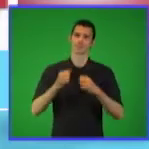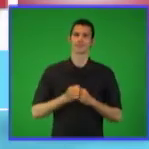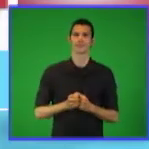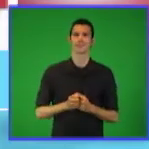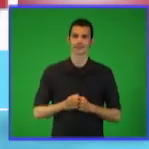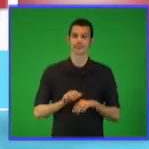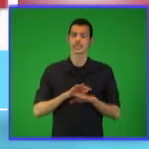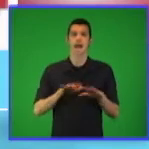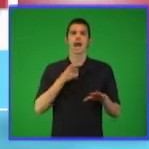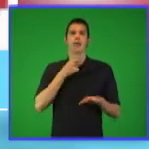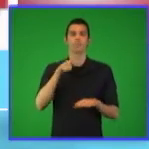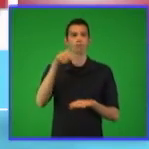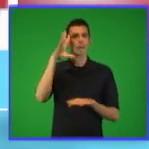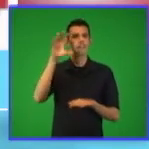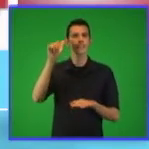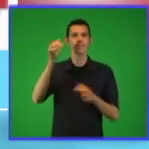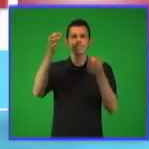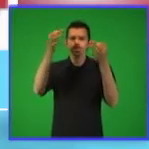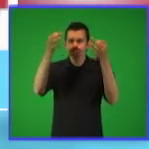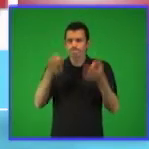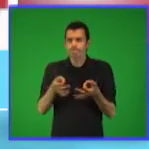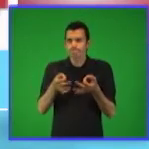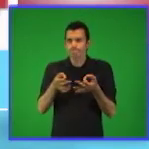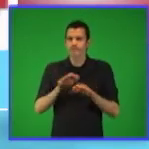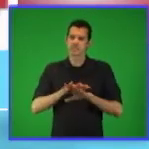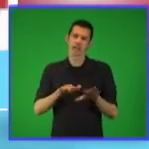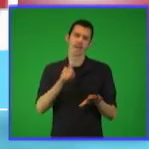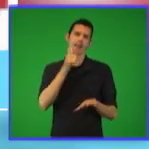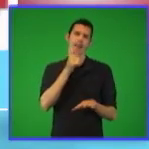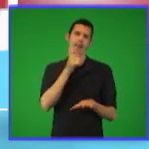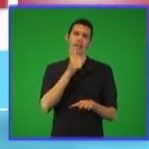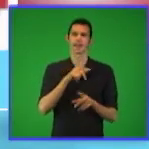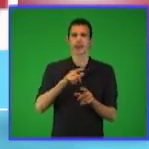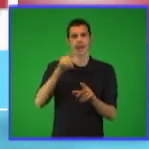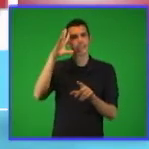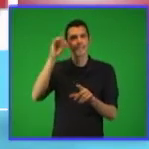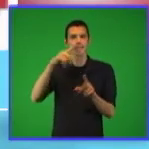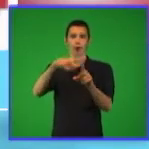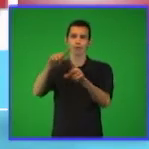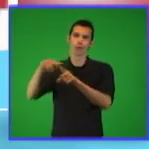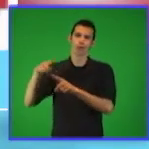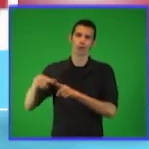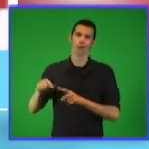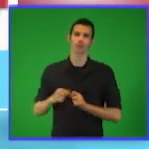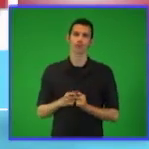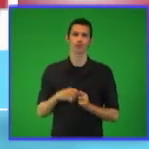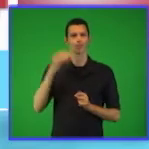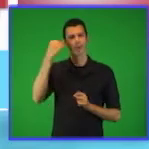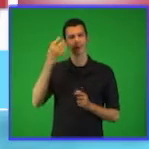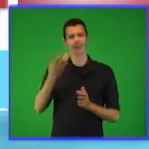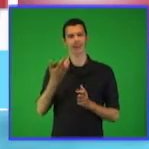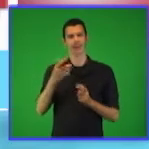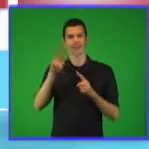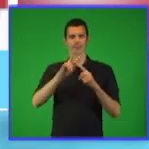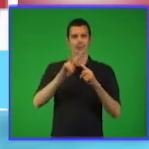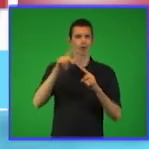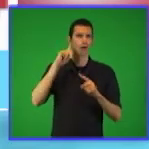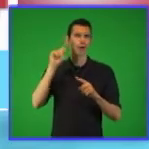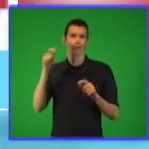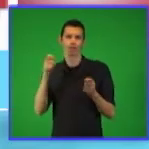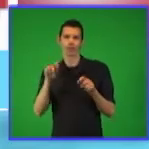entender expresiones como la que estamos escuchando en estos días, la letalidad del COVID-19